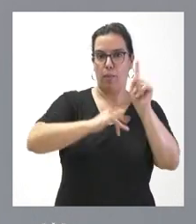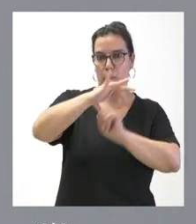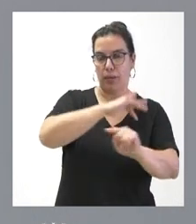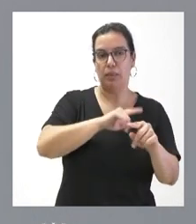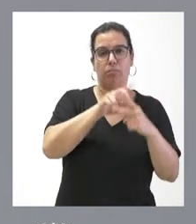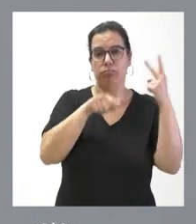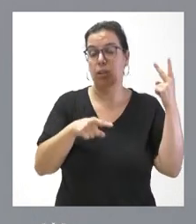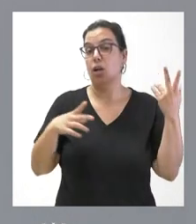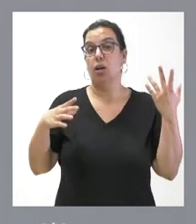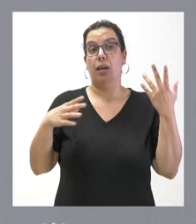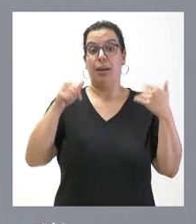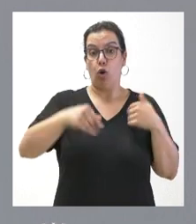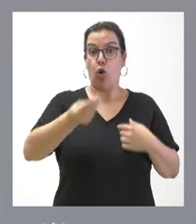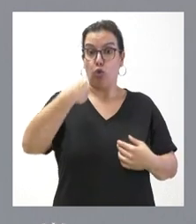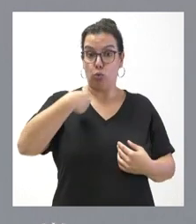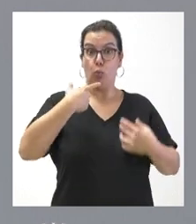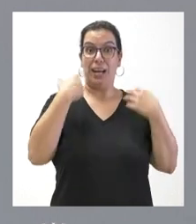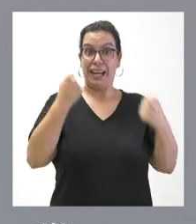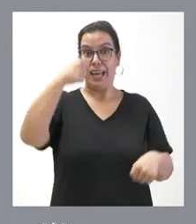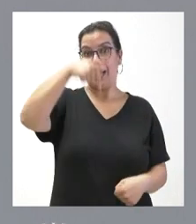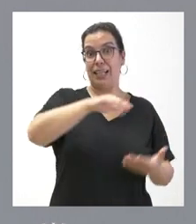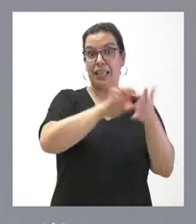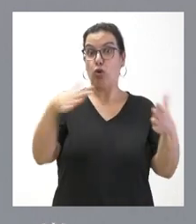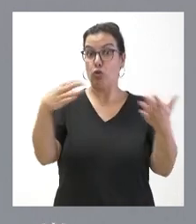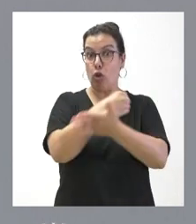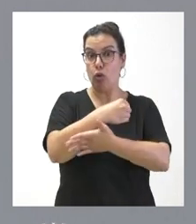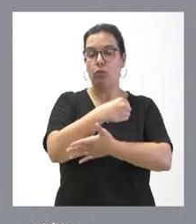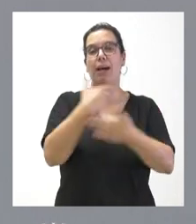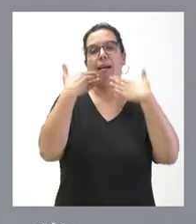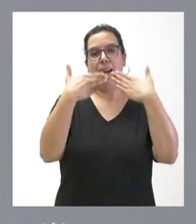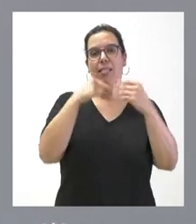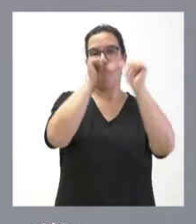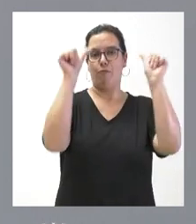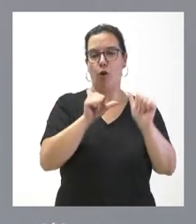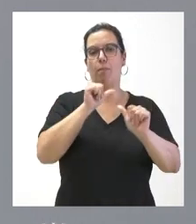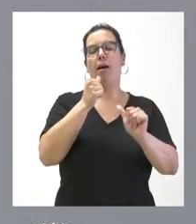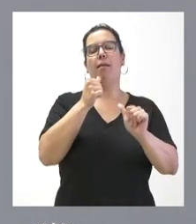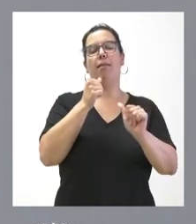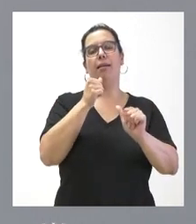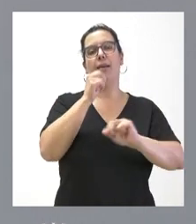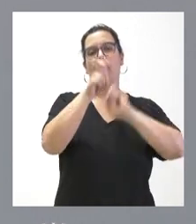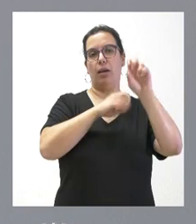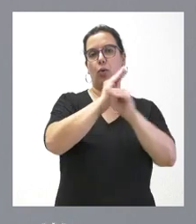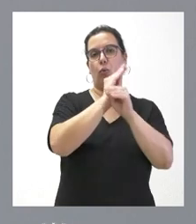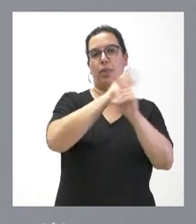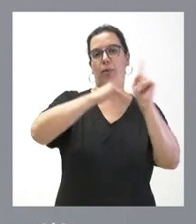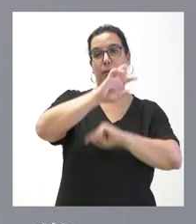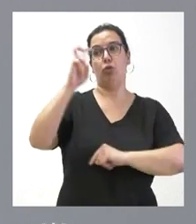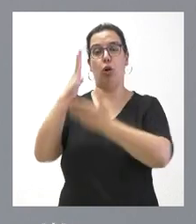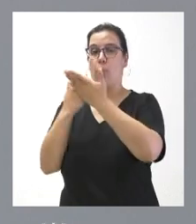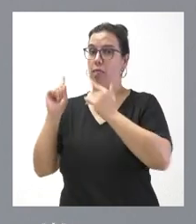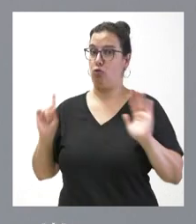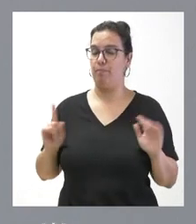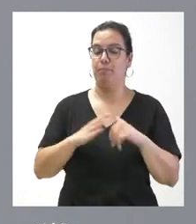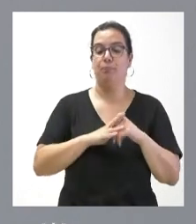Todo lo que consumimos en Castilla y León de energía es a través de fuentes renovables. Ese es un dato que no todas las comunidades autónomas lo pueden decir. En